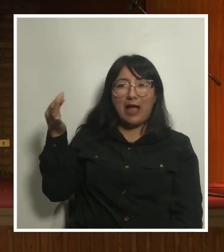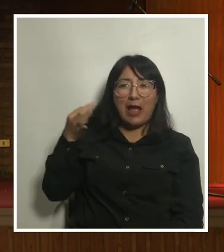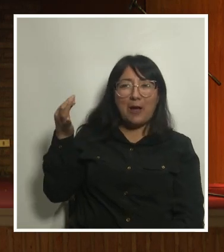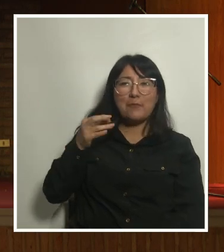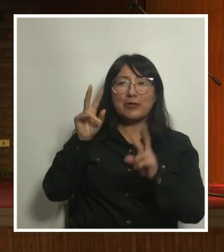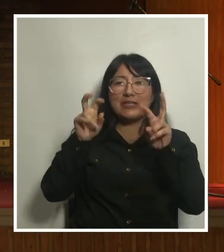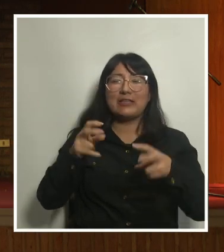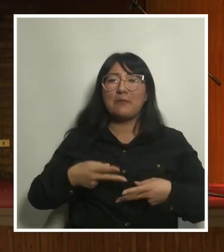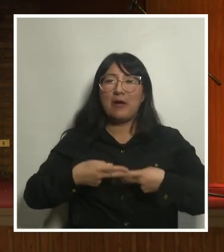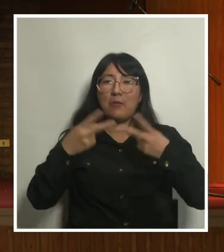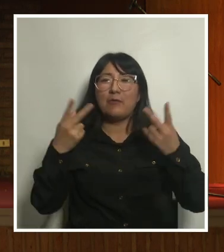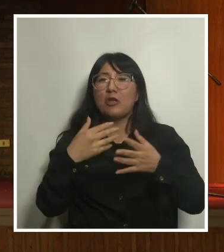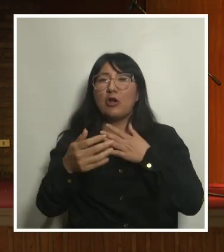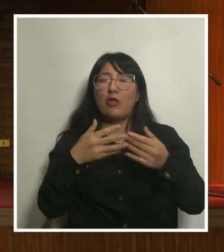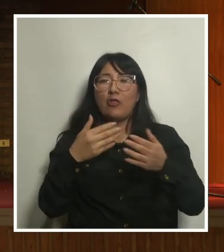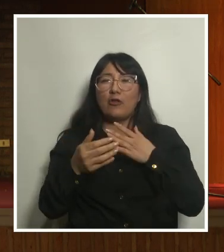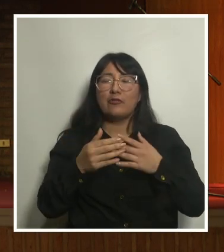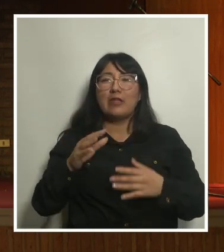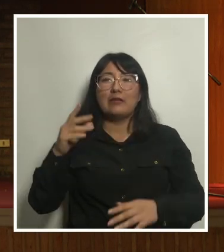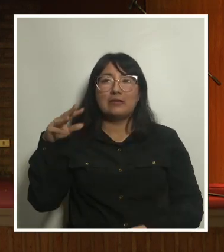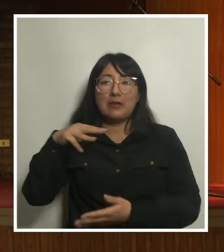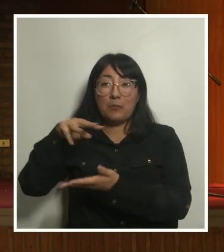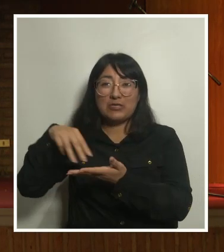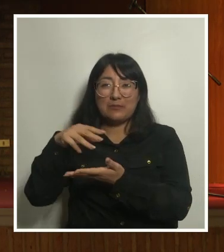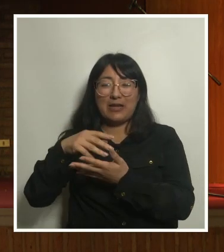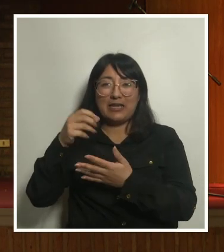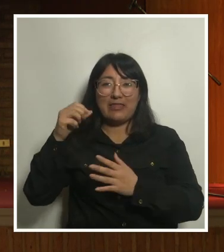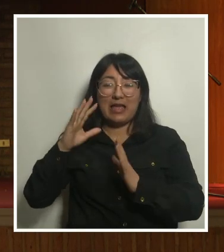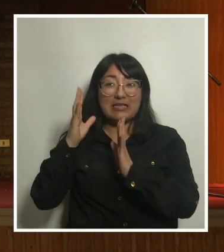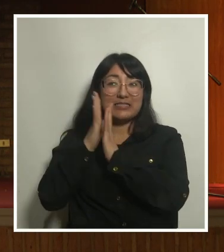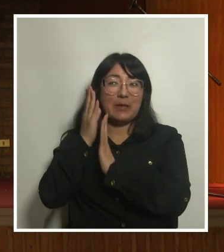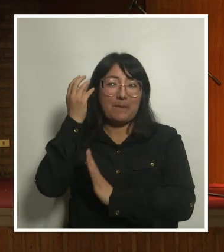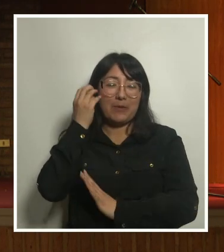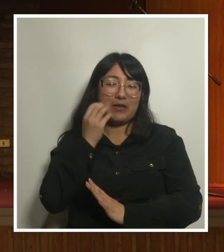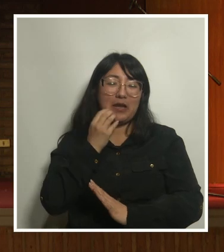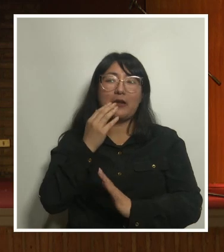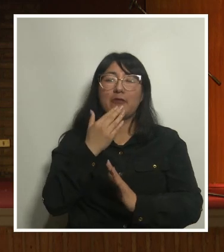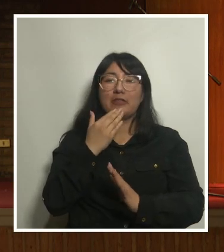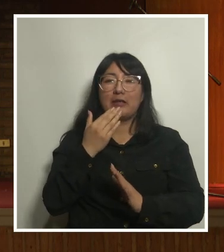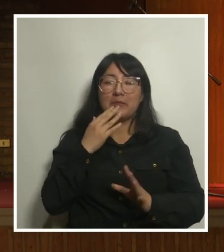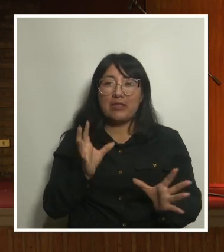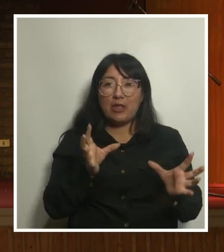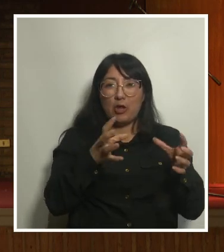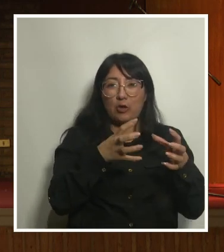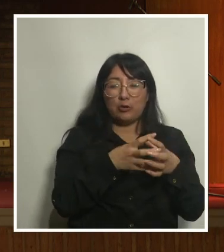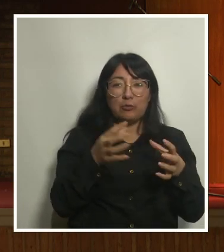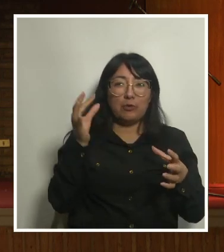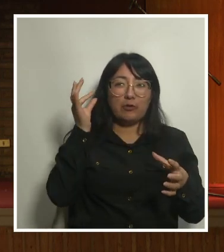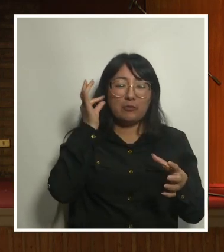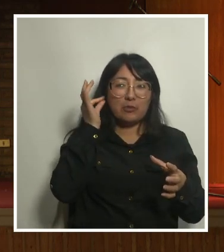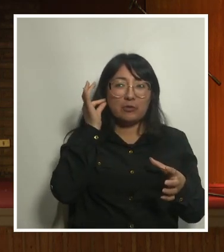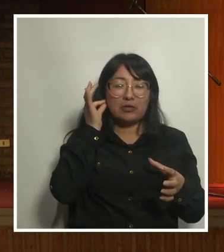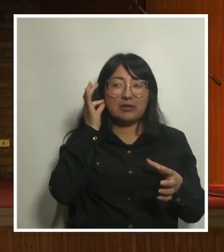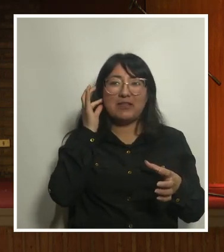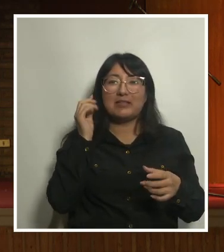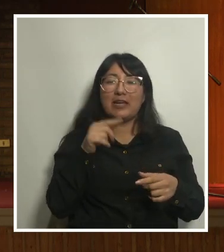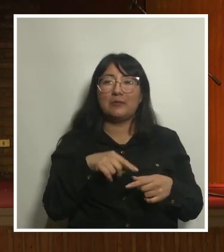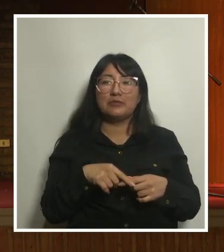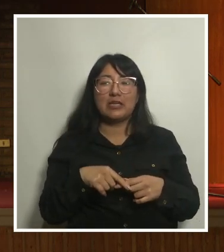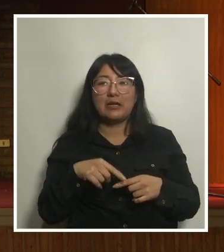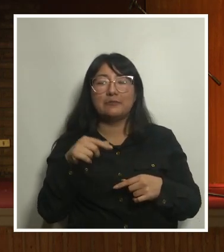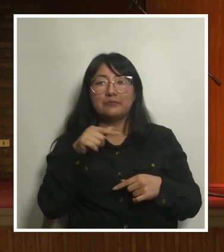lo que habían hecho en San Bernardo, en el Romeral, la cifra de mujeres, por ejemplo, de equidad de género que han podido ir incorporando en metro.